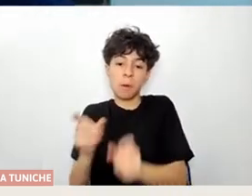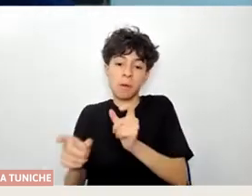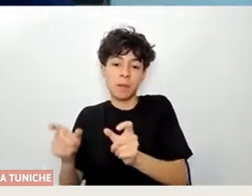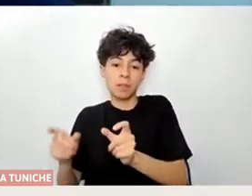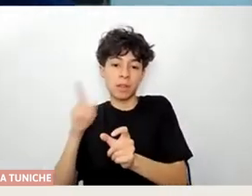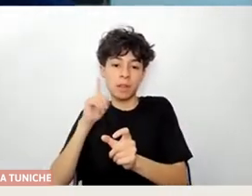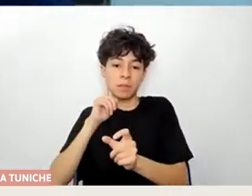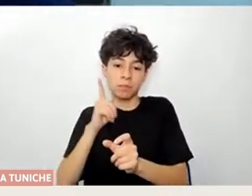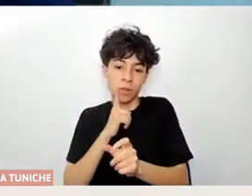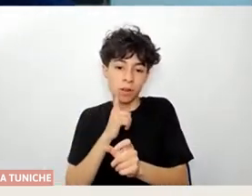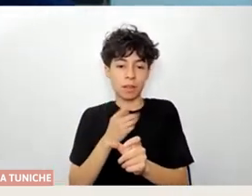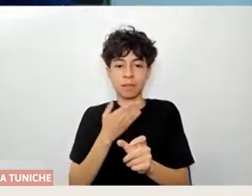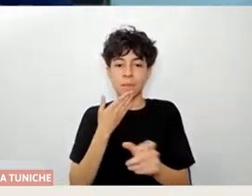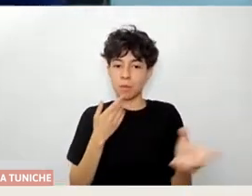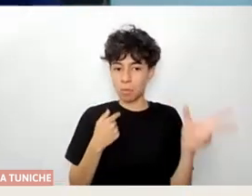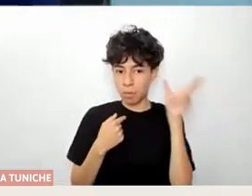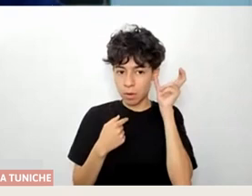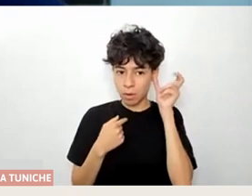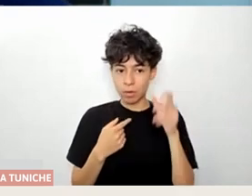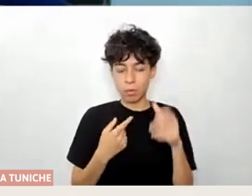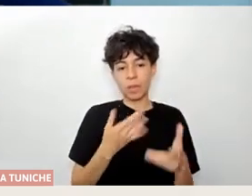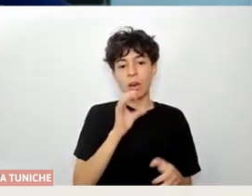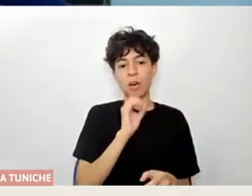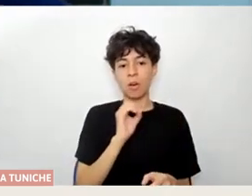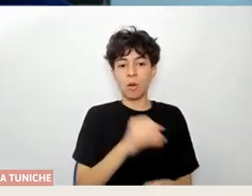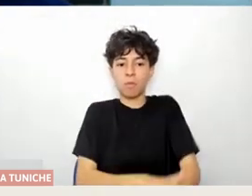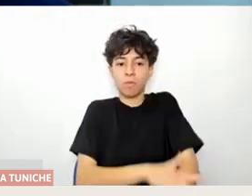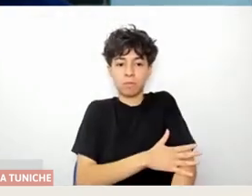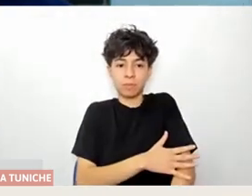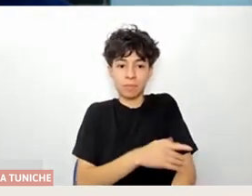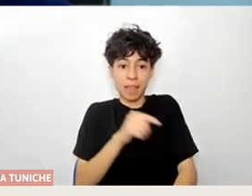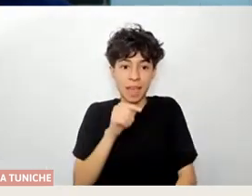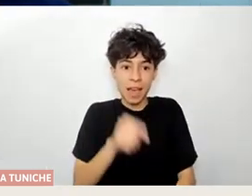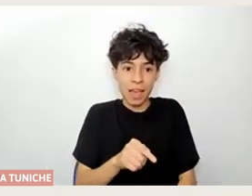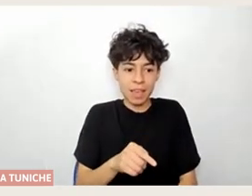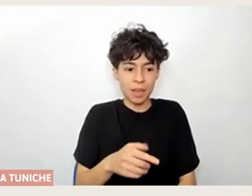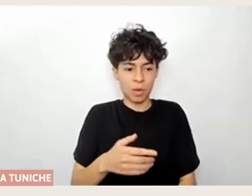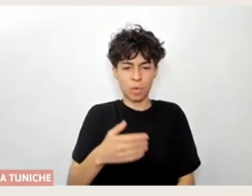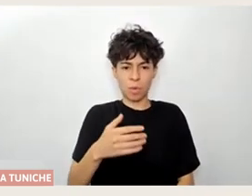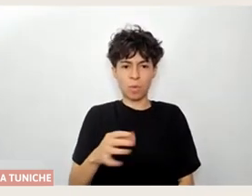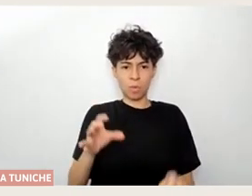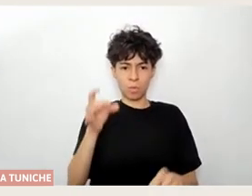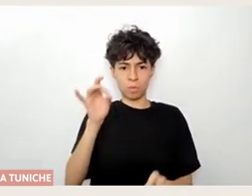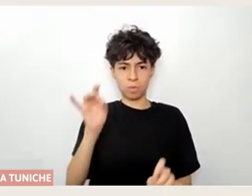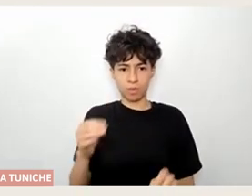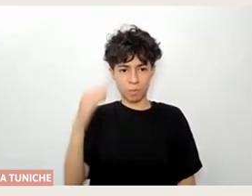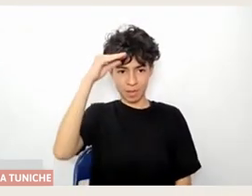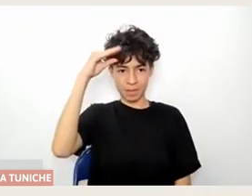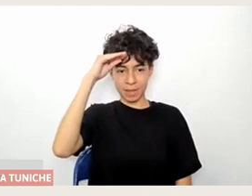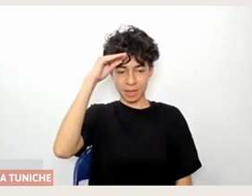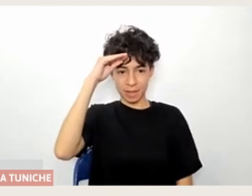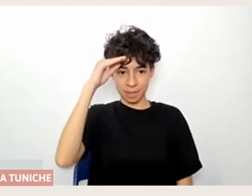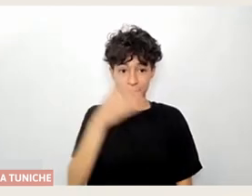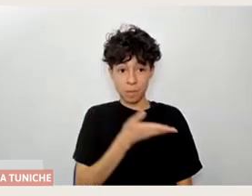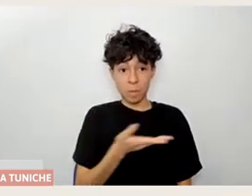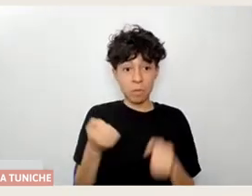sordera y ahí va a pasar algo este ejercicio lo pueden repetir las veces que